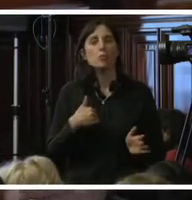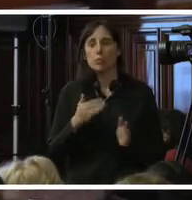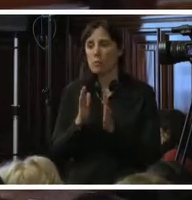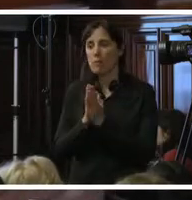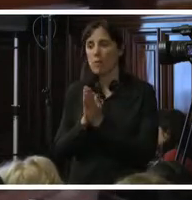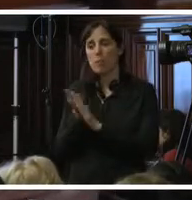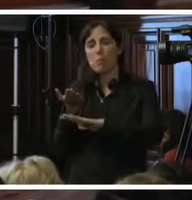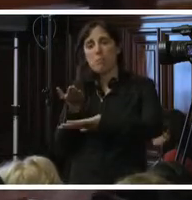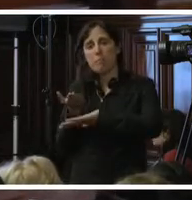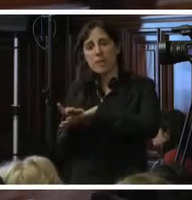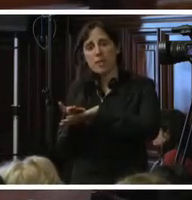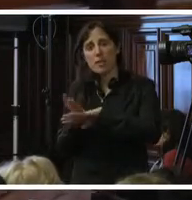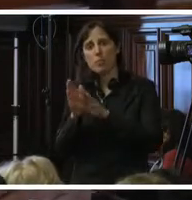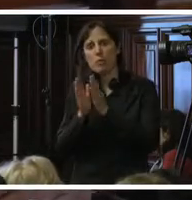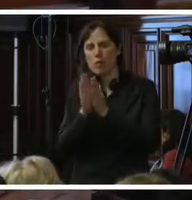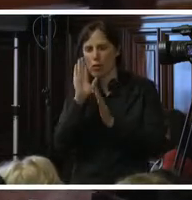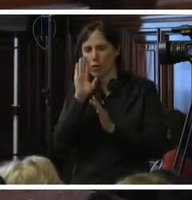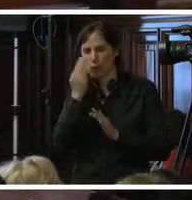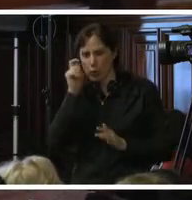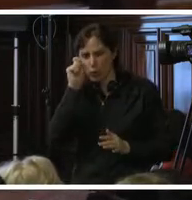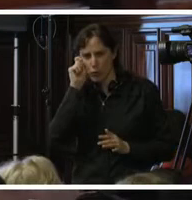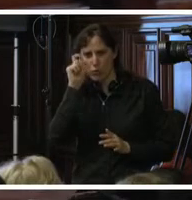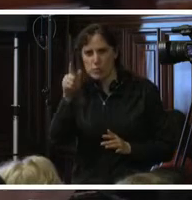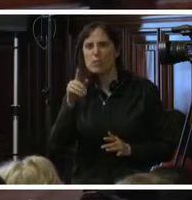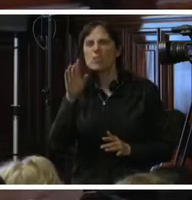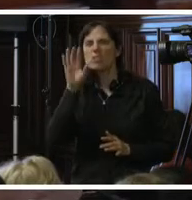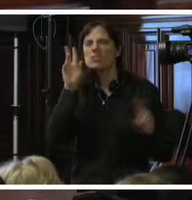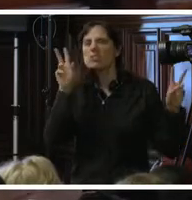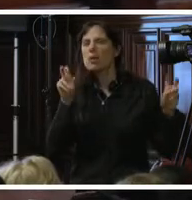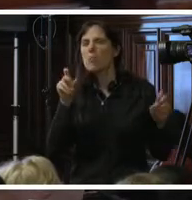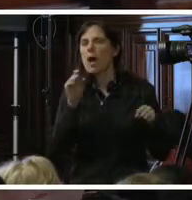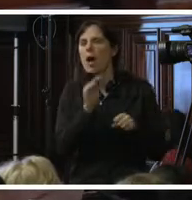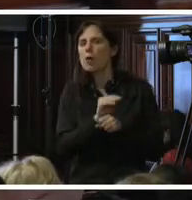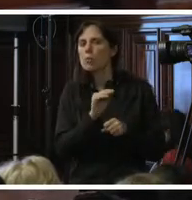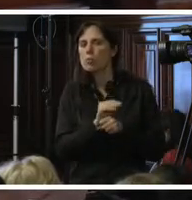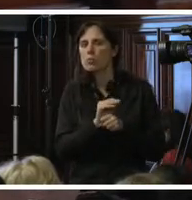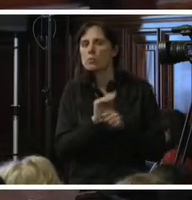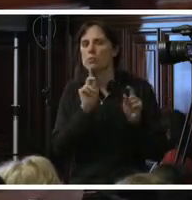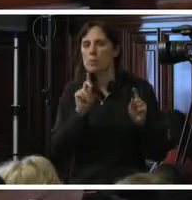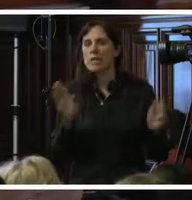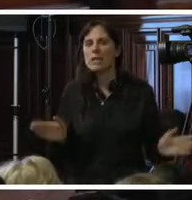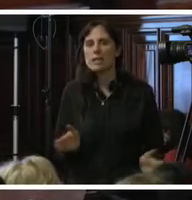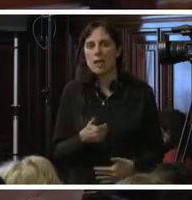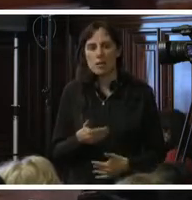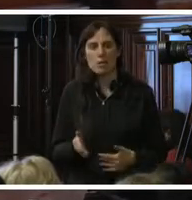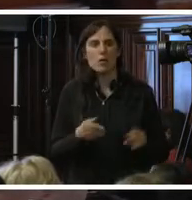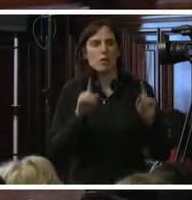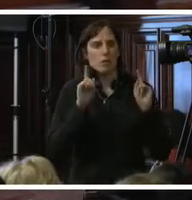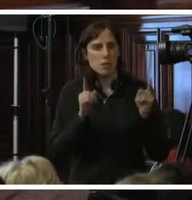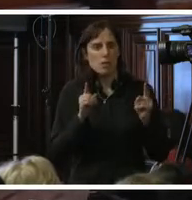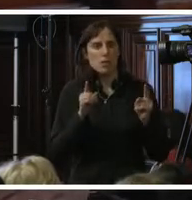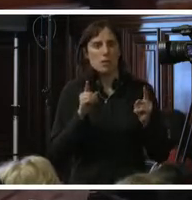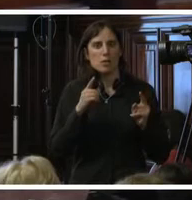se tuviese un conocimiento más a fondo de los patrones culturales y de género que están detrás de la